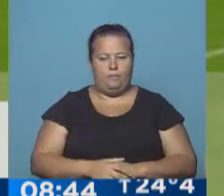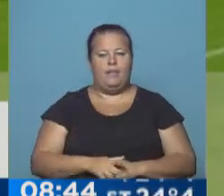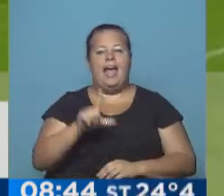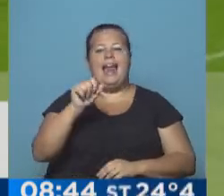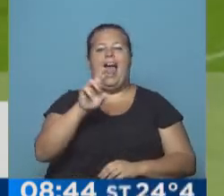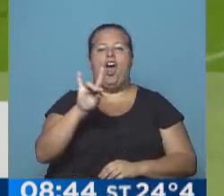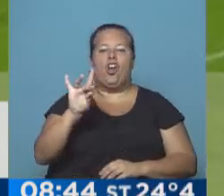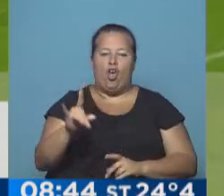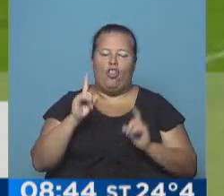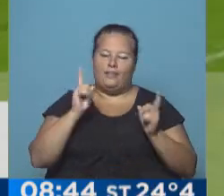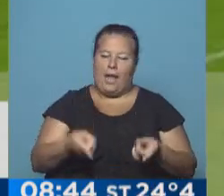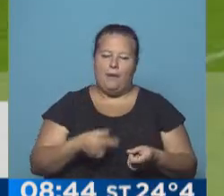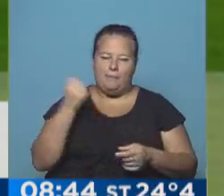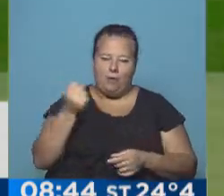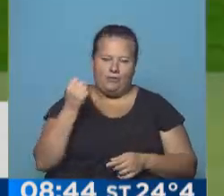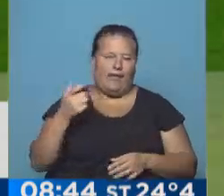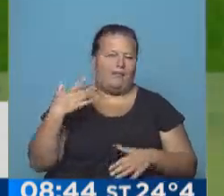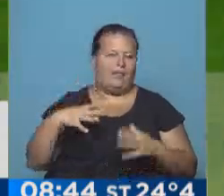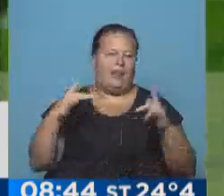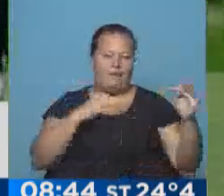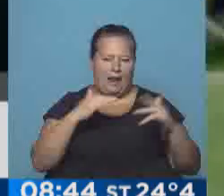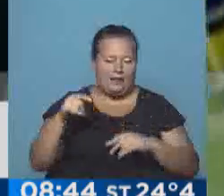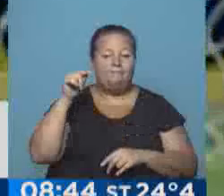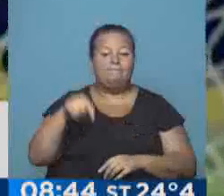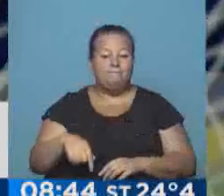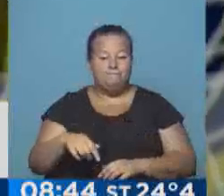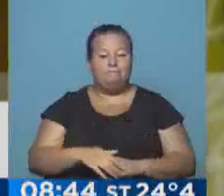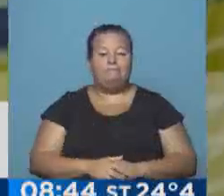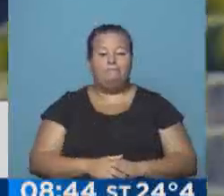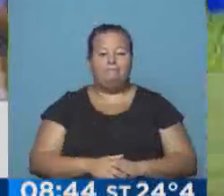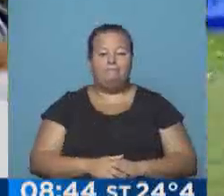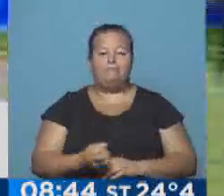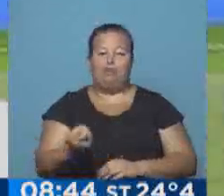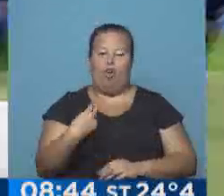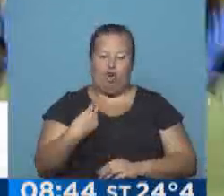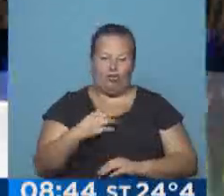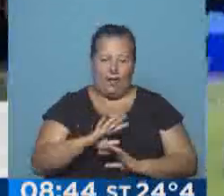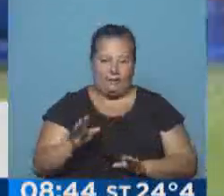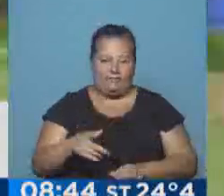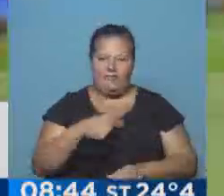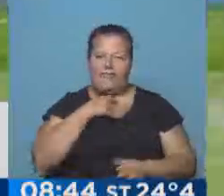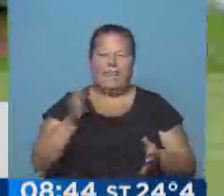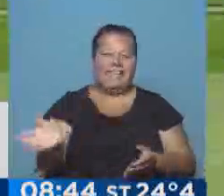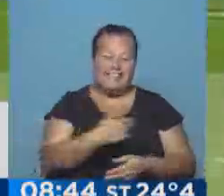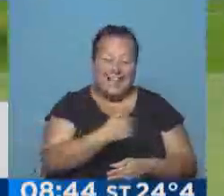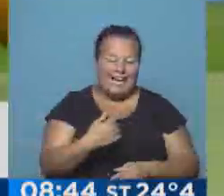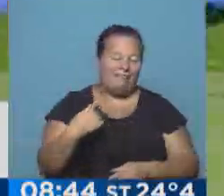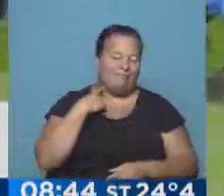La Rondo seguía siendo protagonista total del partido. Esta vez, en contra. La quiere despejar.